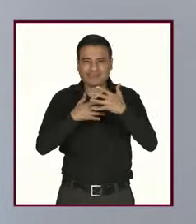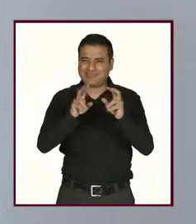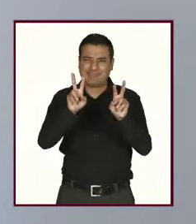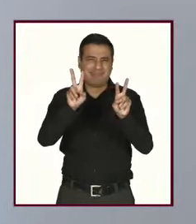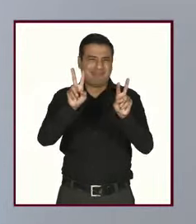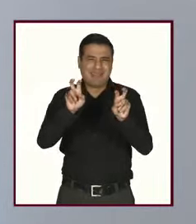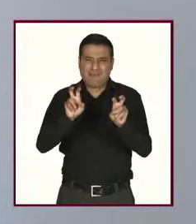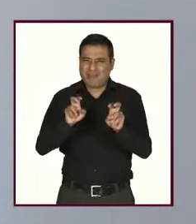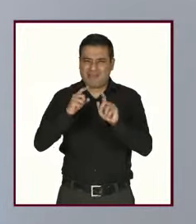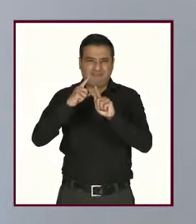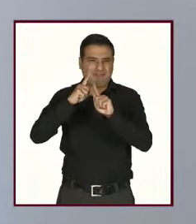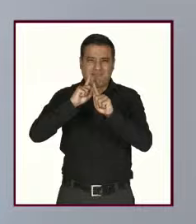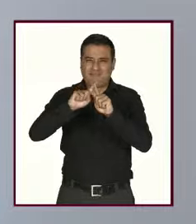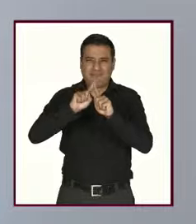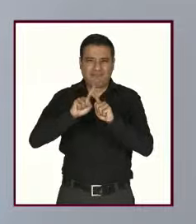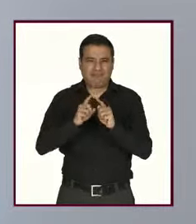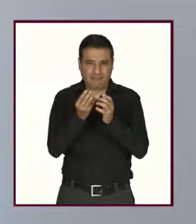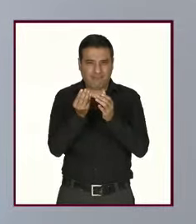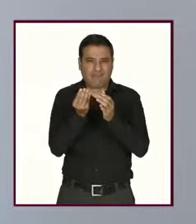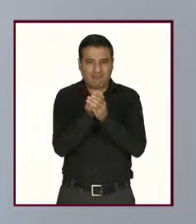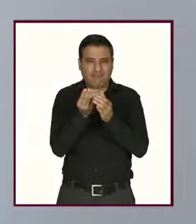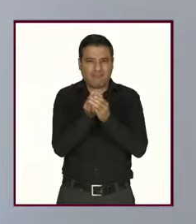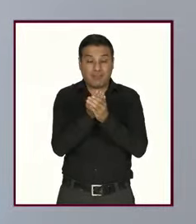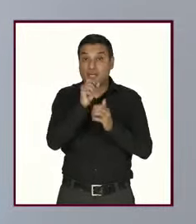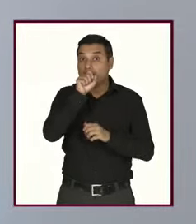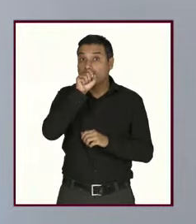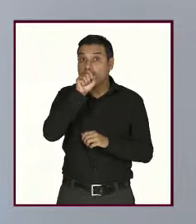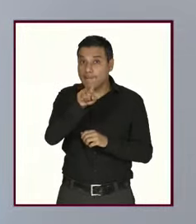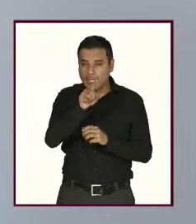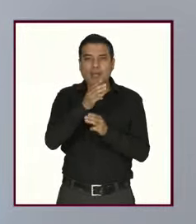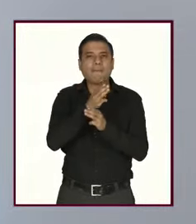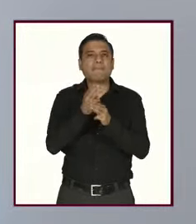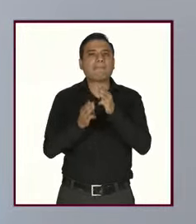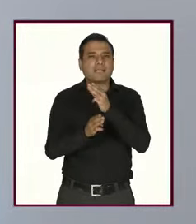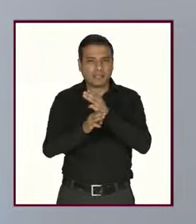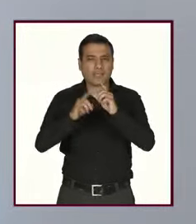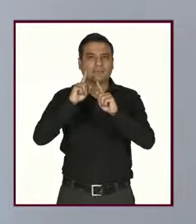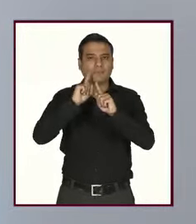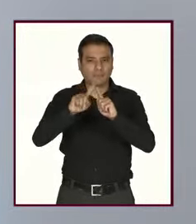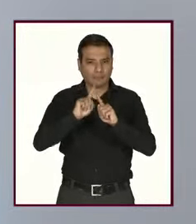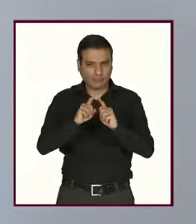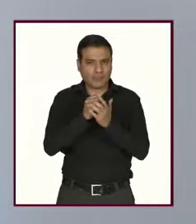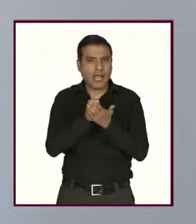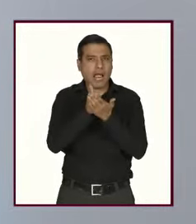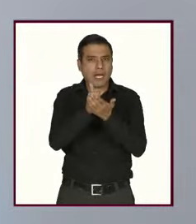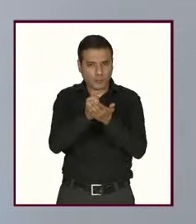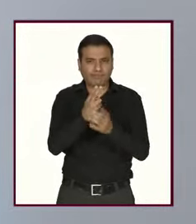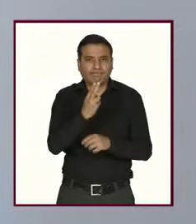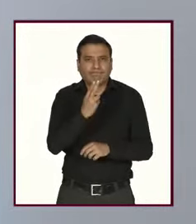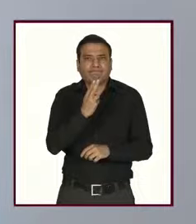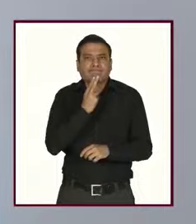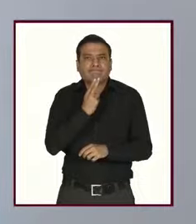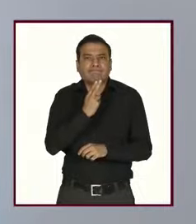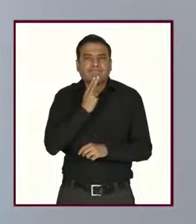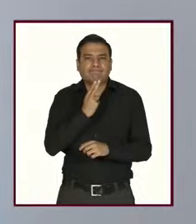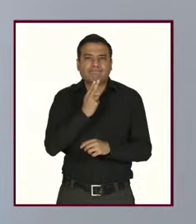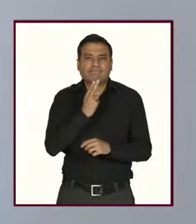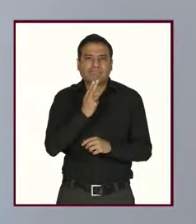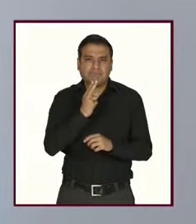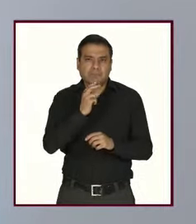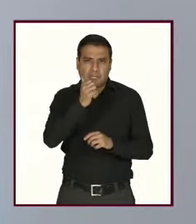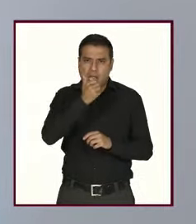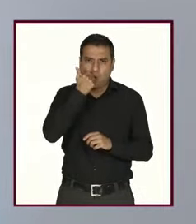oferta de capacitación que van a encontrar y también una serie de materiales que les pueden servir para reflexionar en las aulas